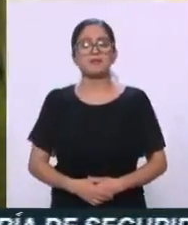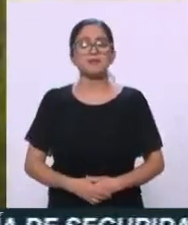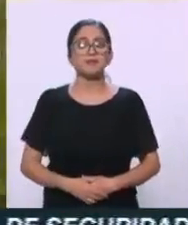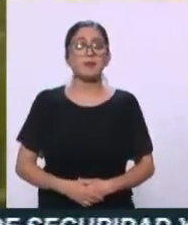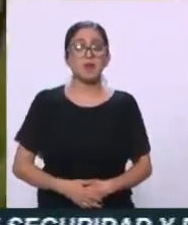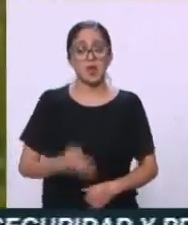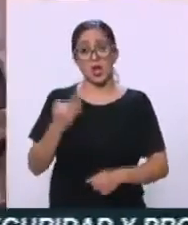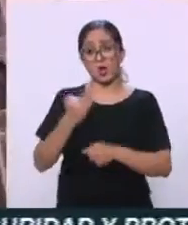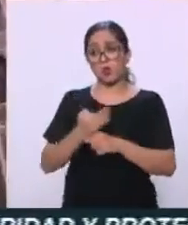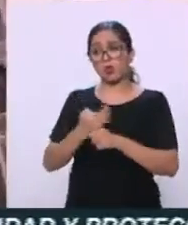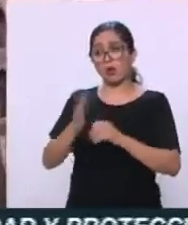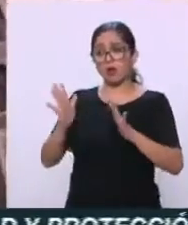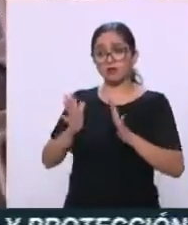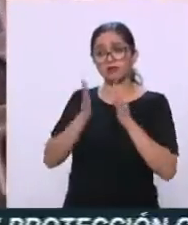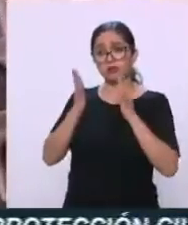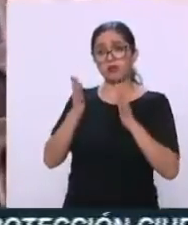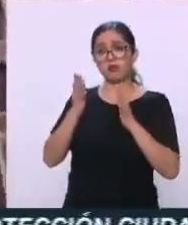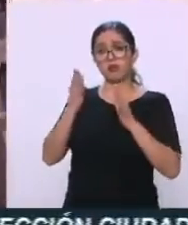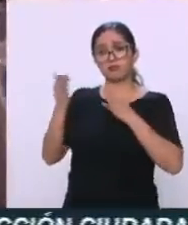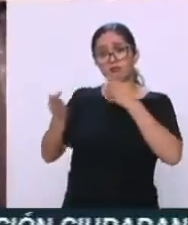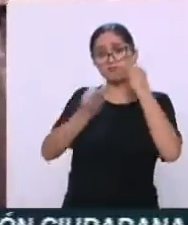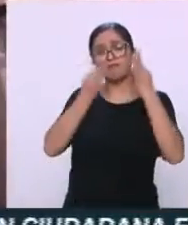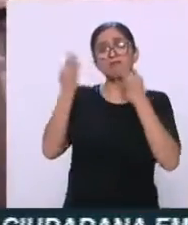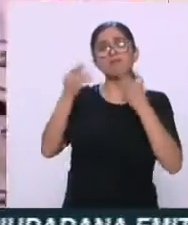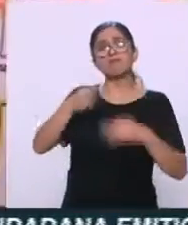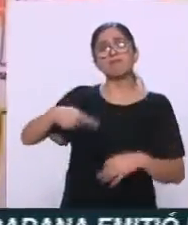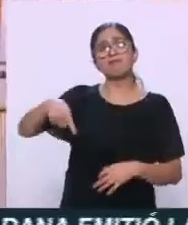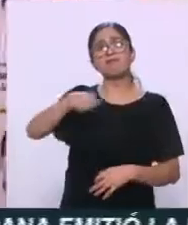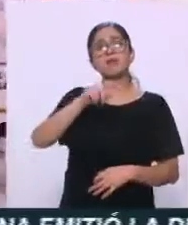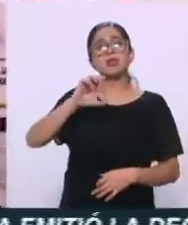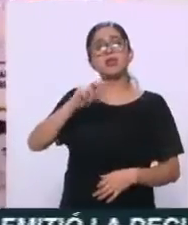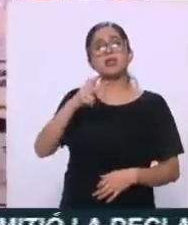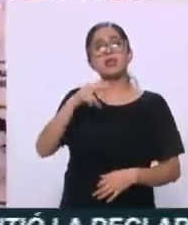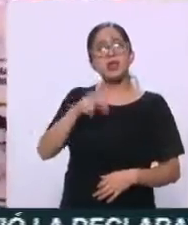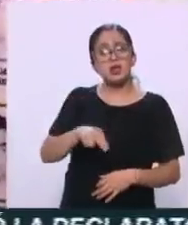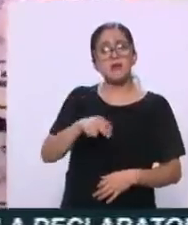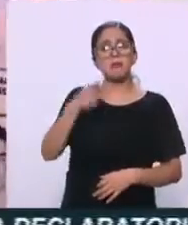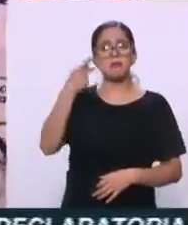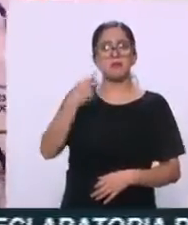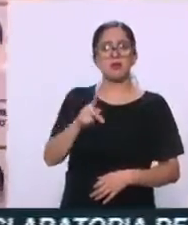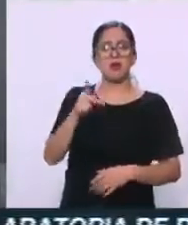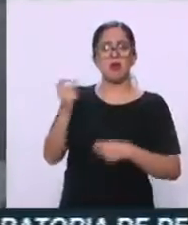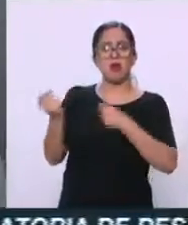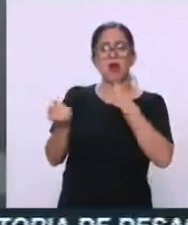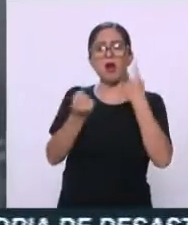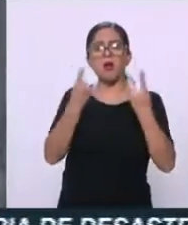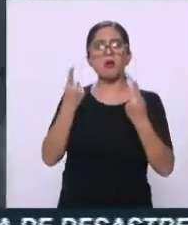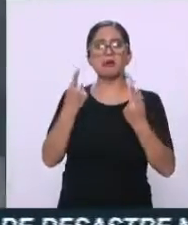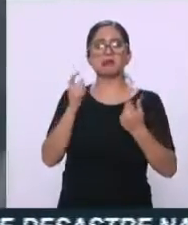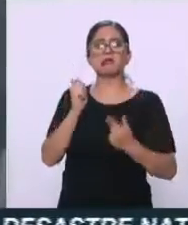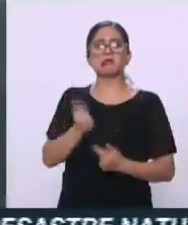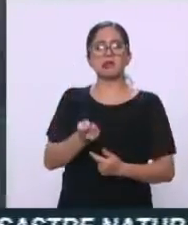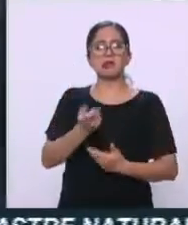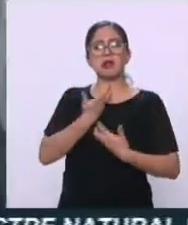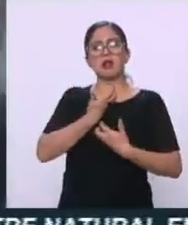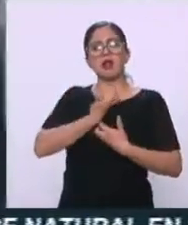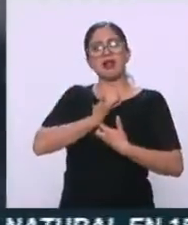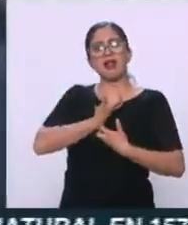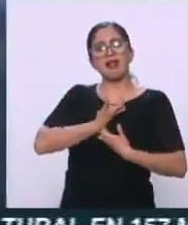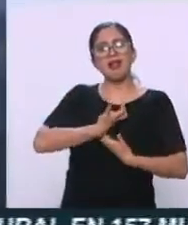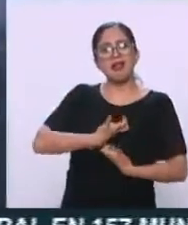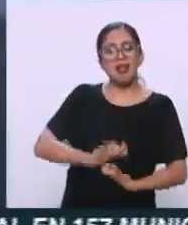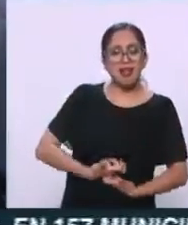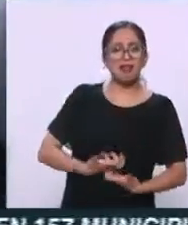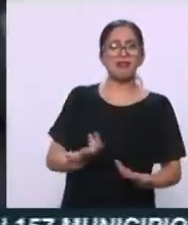y obviamente también ha tenido un impacto en términos de dolor esta noticia, en términos de